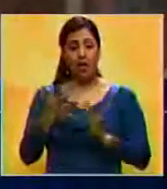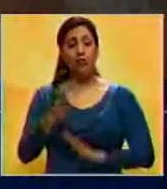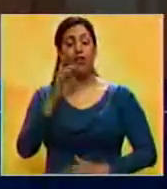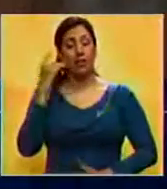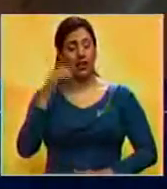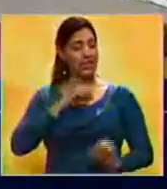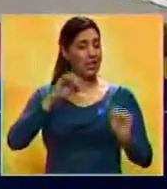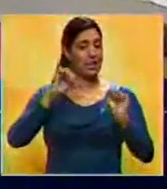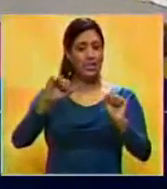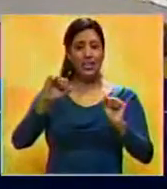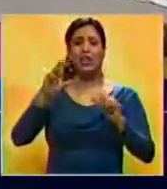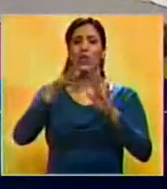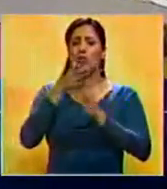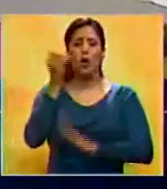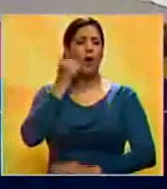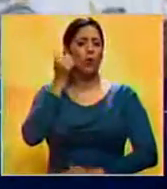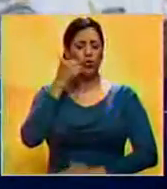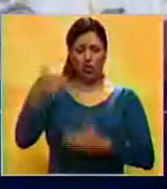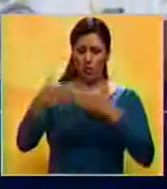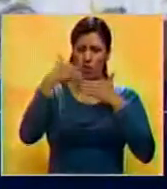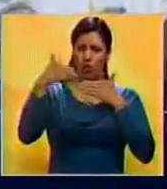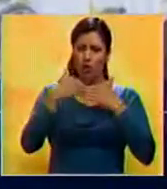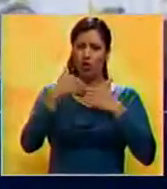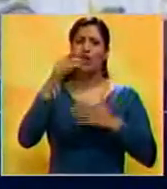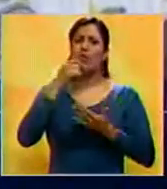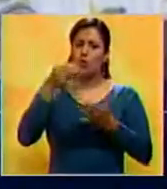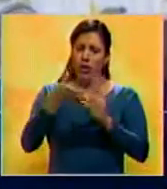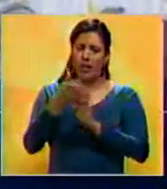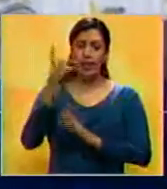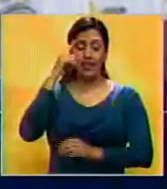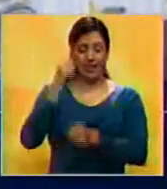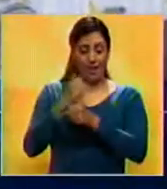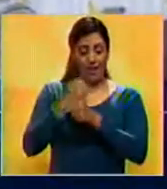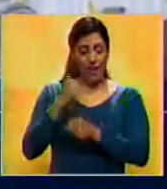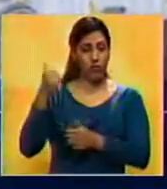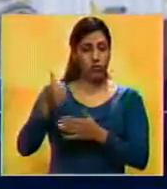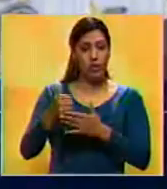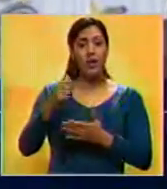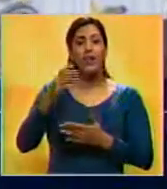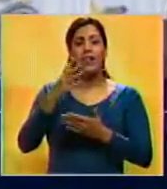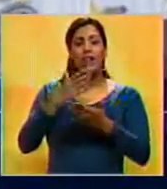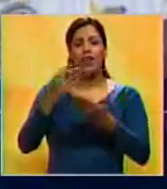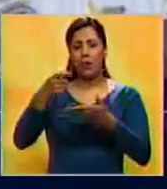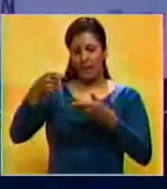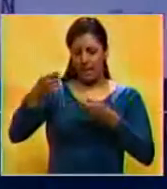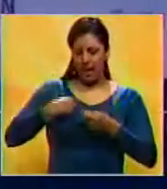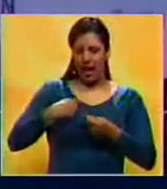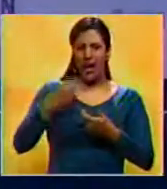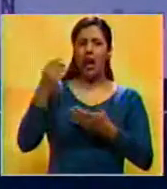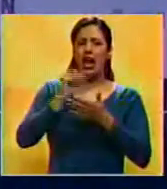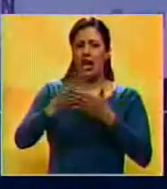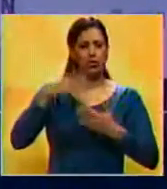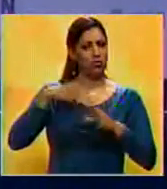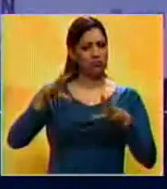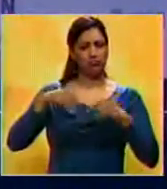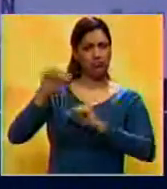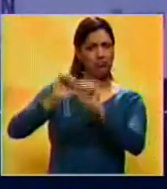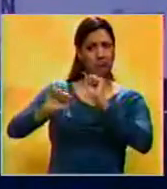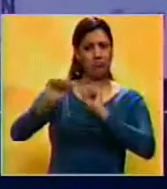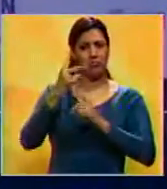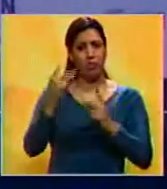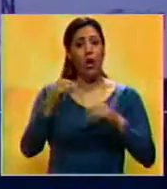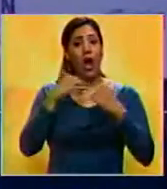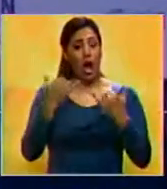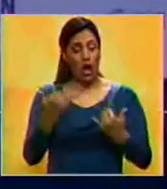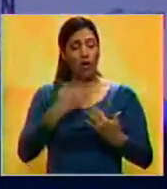Pietro rechazó las calumnias en su contra y enfatizó que durante su gestión evitó el recibo de donaciones. Asimismo, anunció